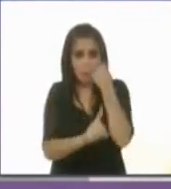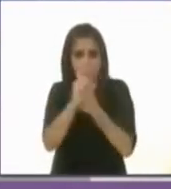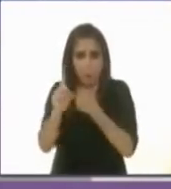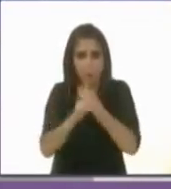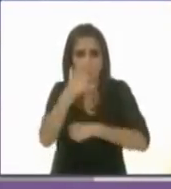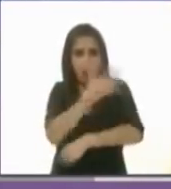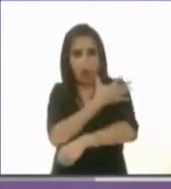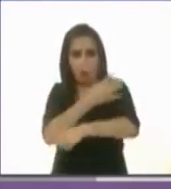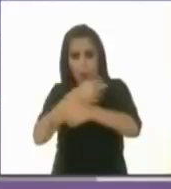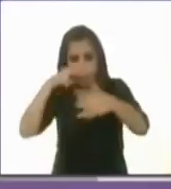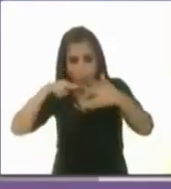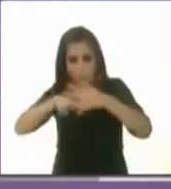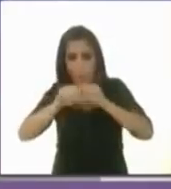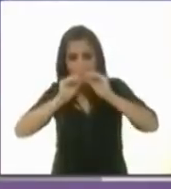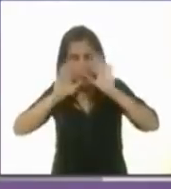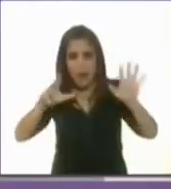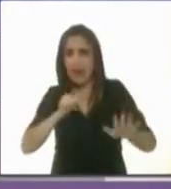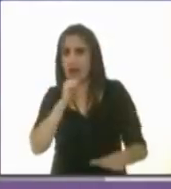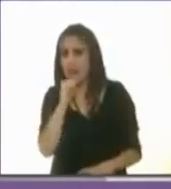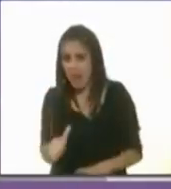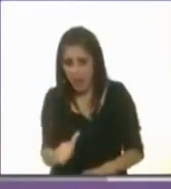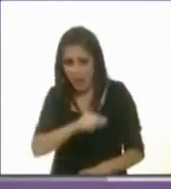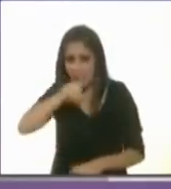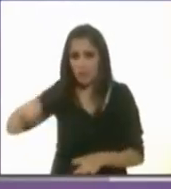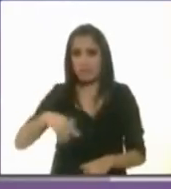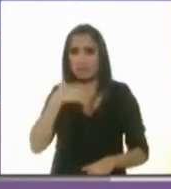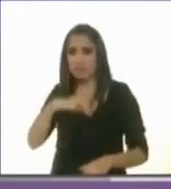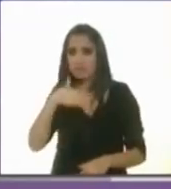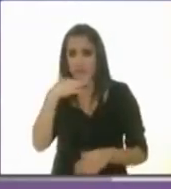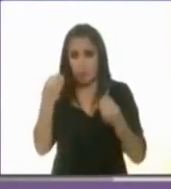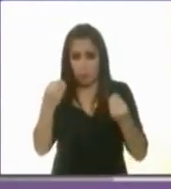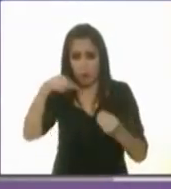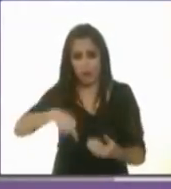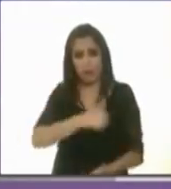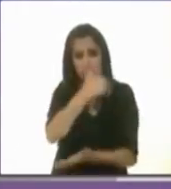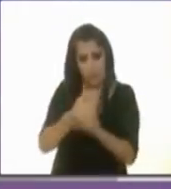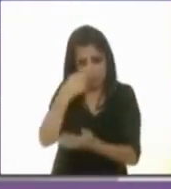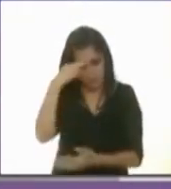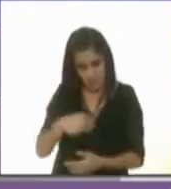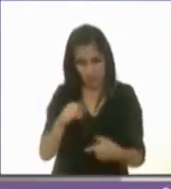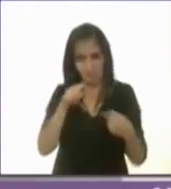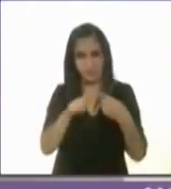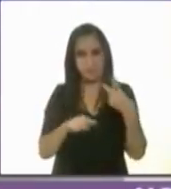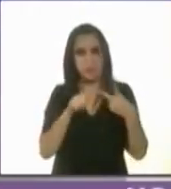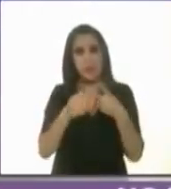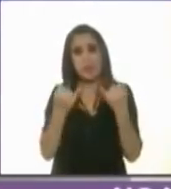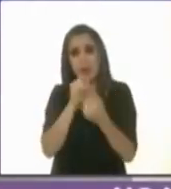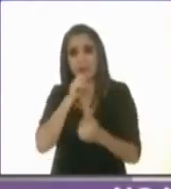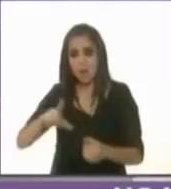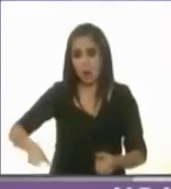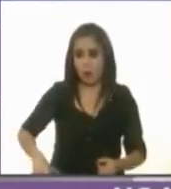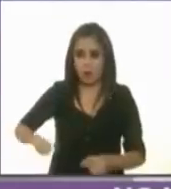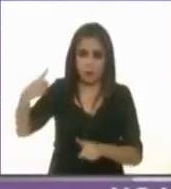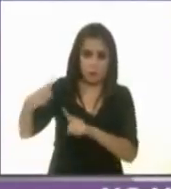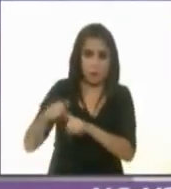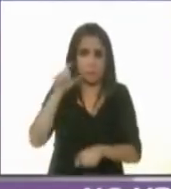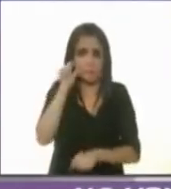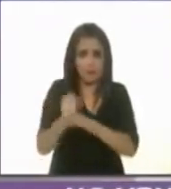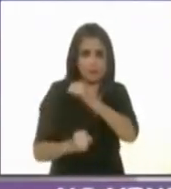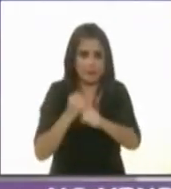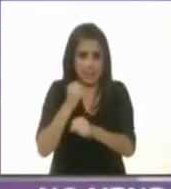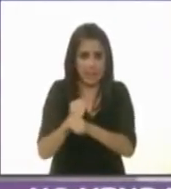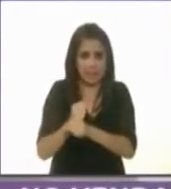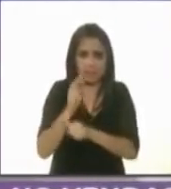transparencia y de opacidad en términos presupuestales aquí en la Ciudad de México, sino que también los gobiernos de los últimos 20 años han